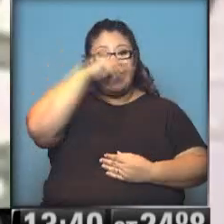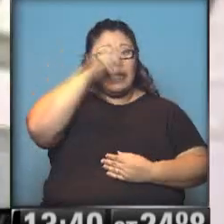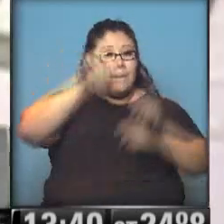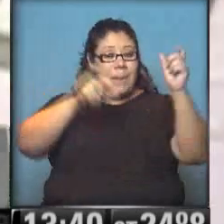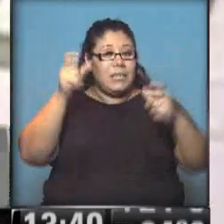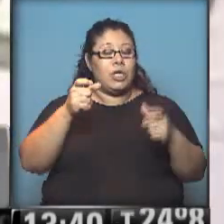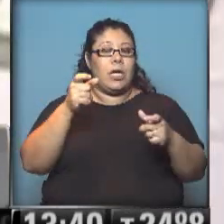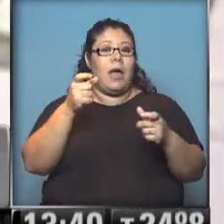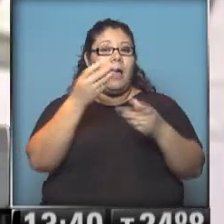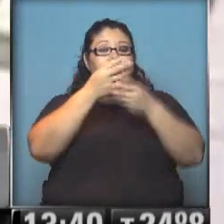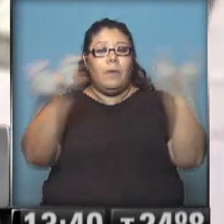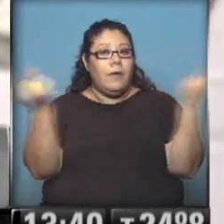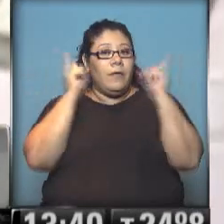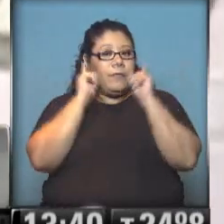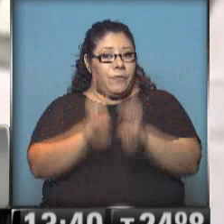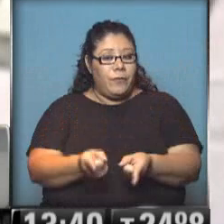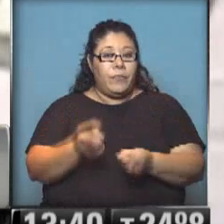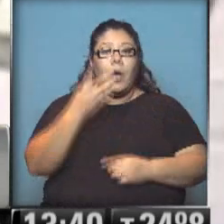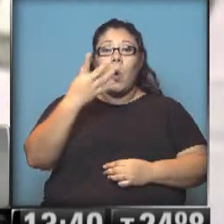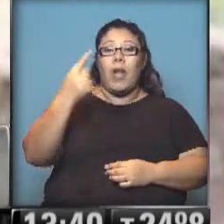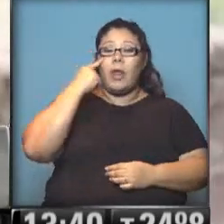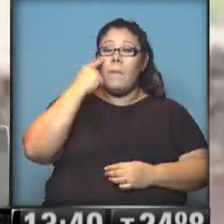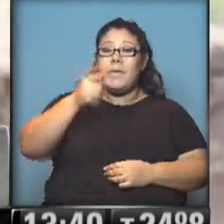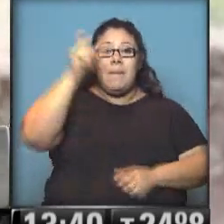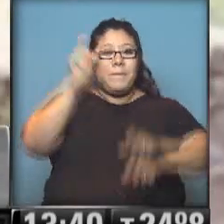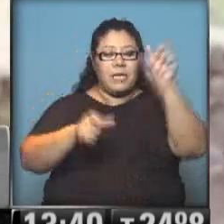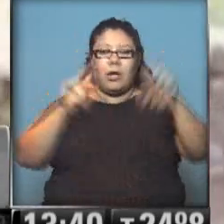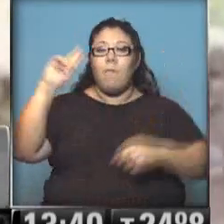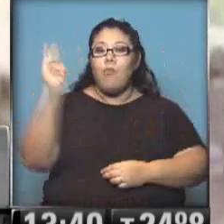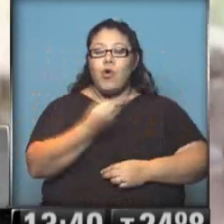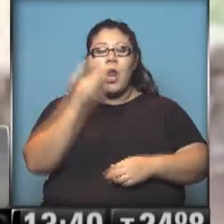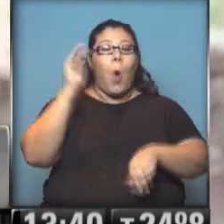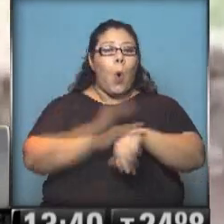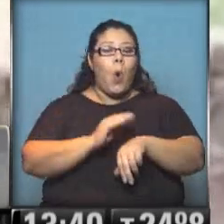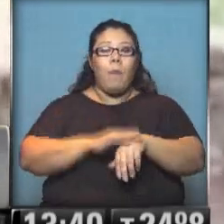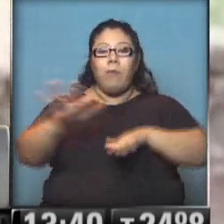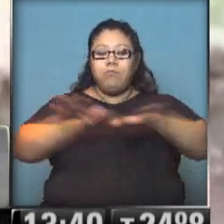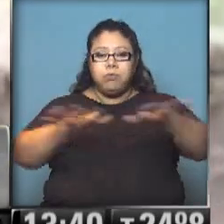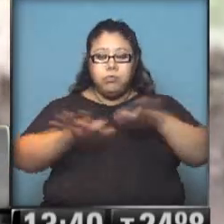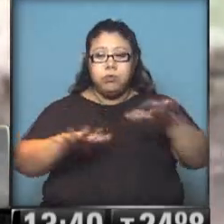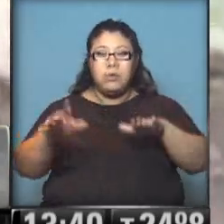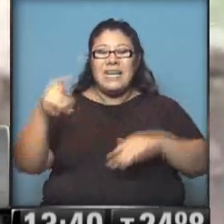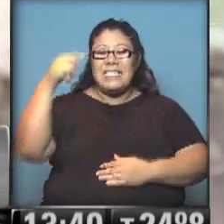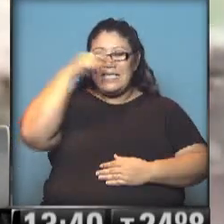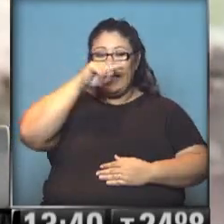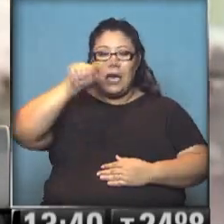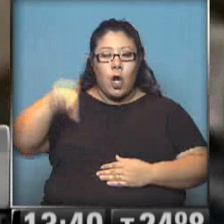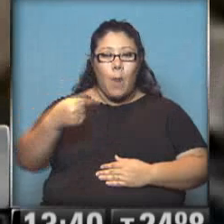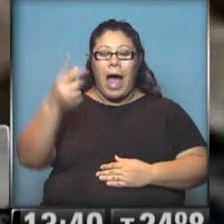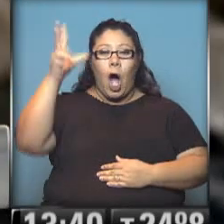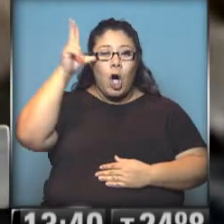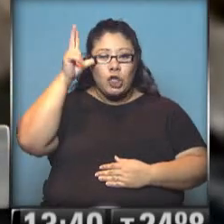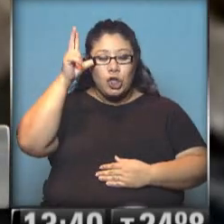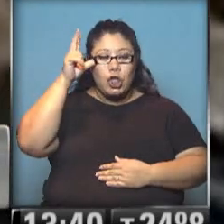de 4 mil Ya son las víctimas fatales Por este terremoto de 7.8 grados En la escala de Richter Y por